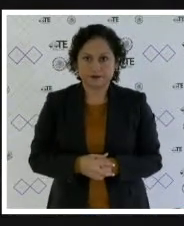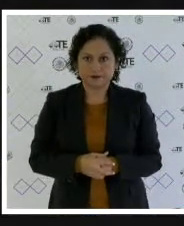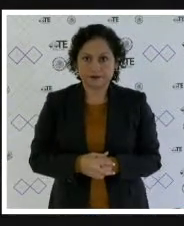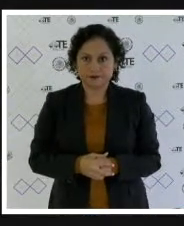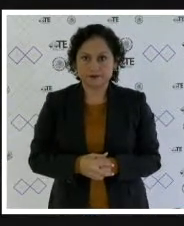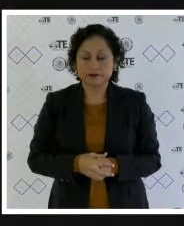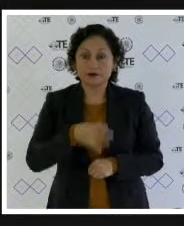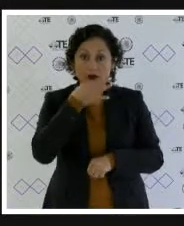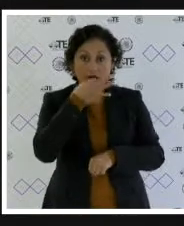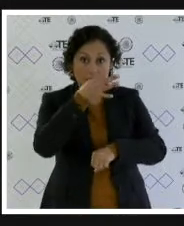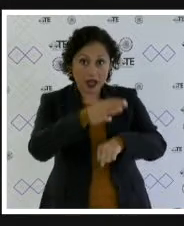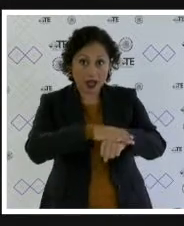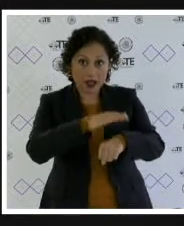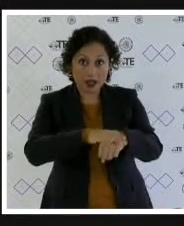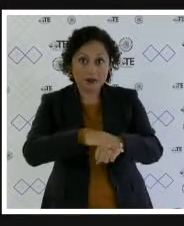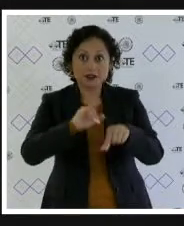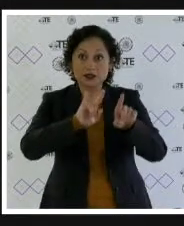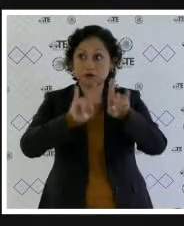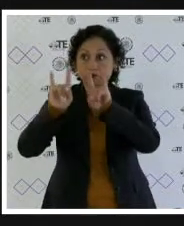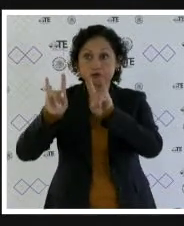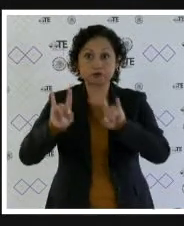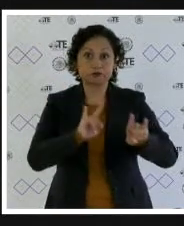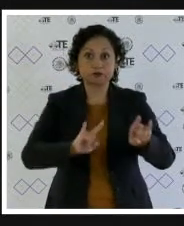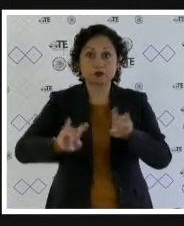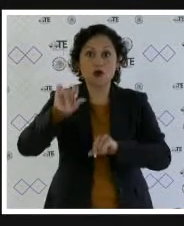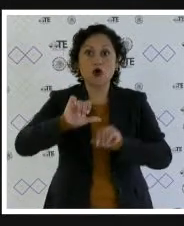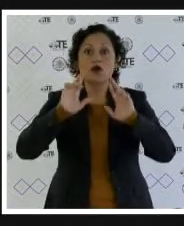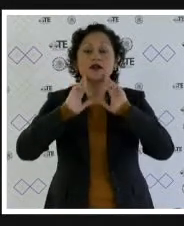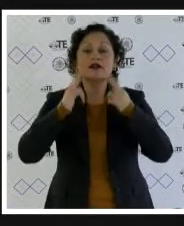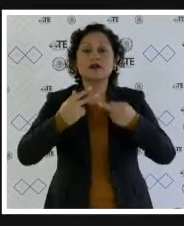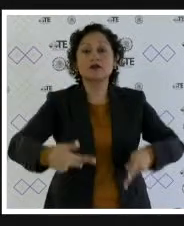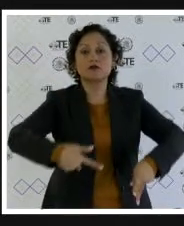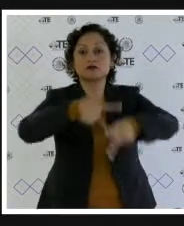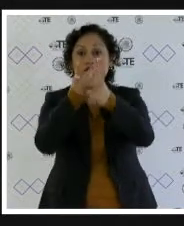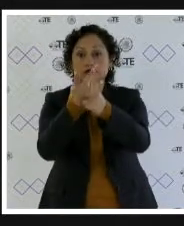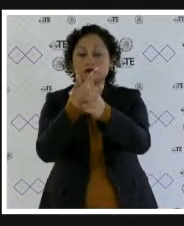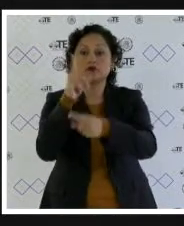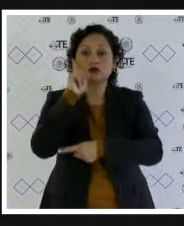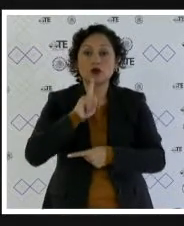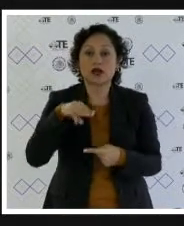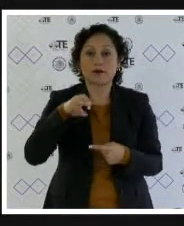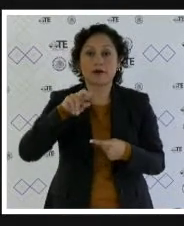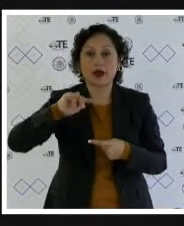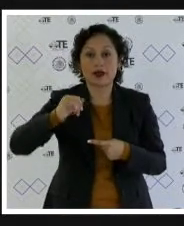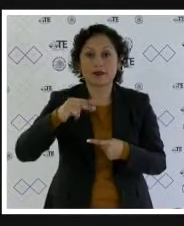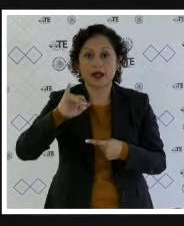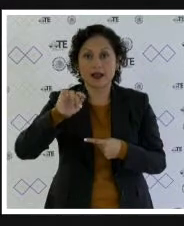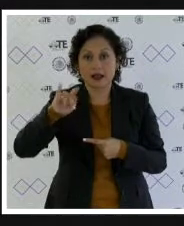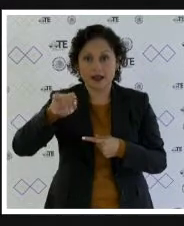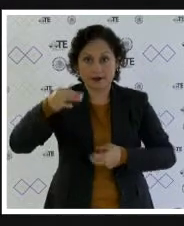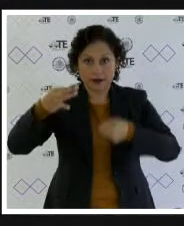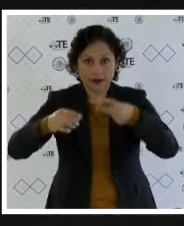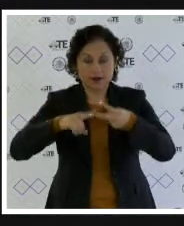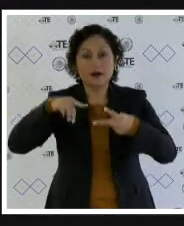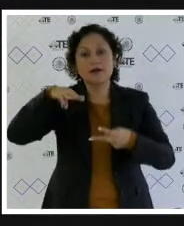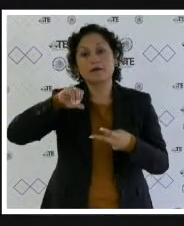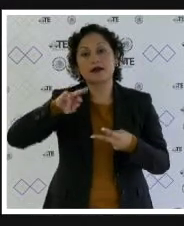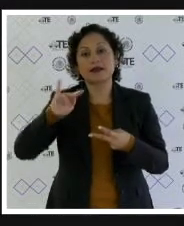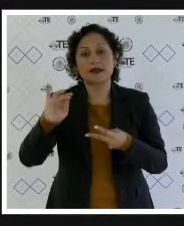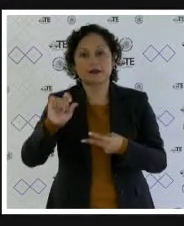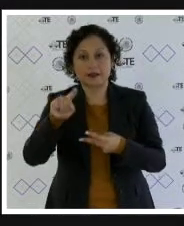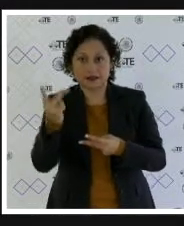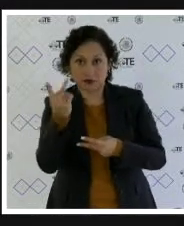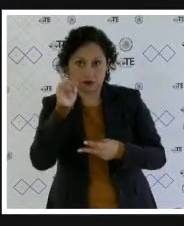Le informo que se encuentran conectadas y conectados para la sesión pública a distancia las magistradas Marta Alejandra Chávez Camarena y Marta Leticia Mercado Ramírez,